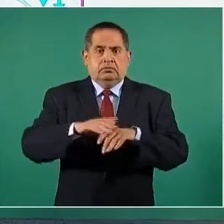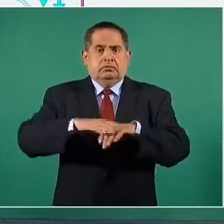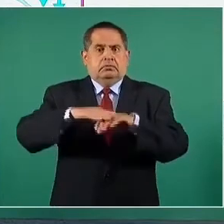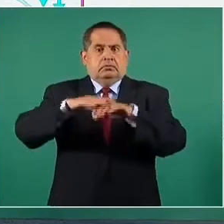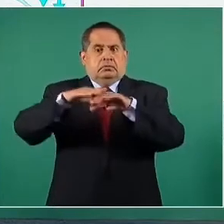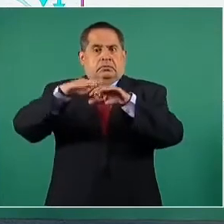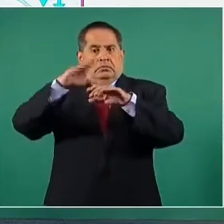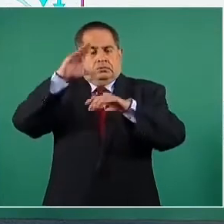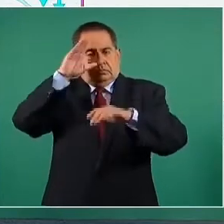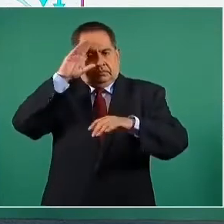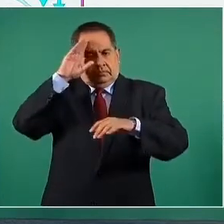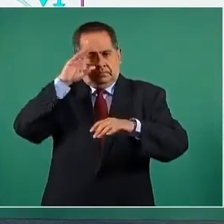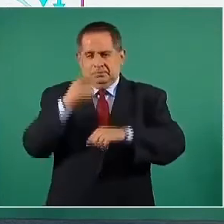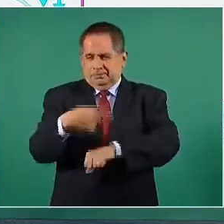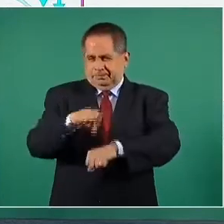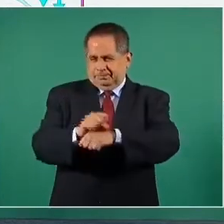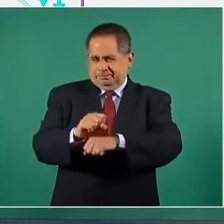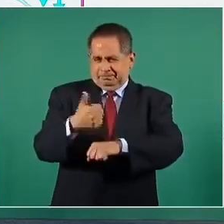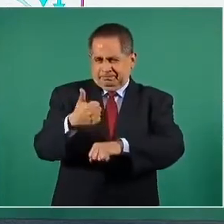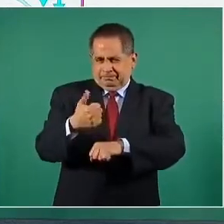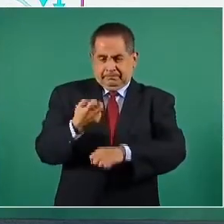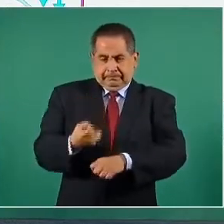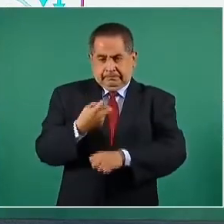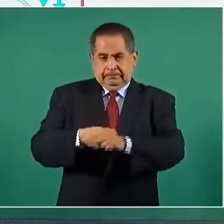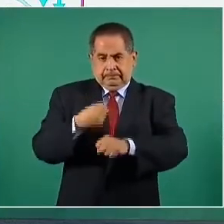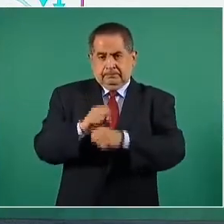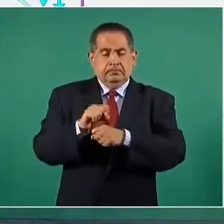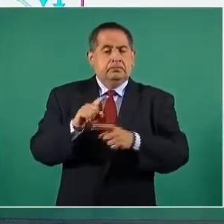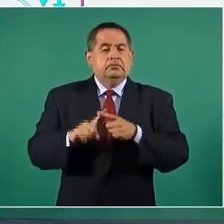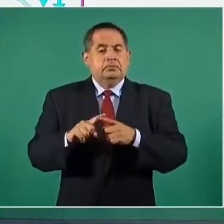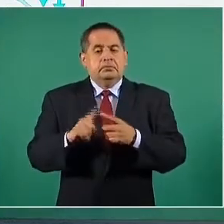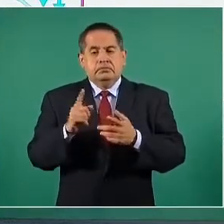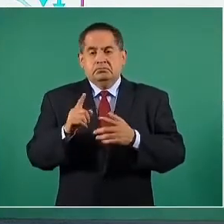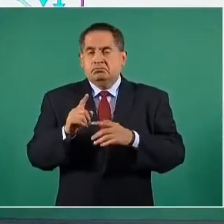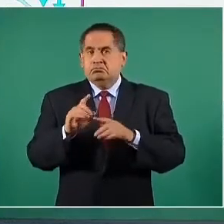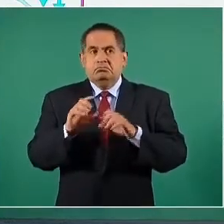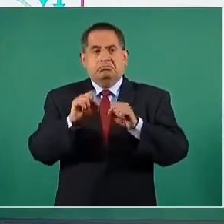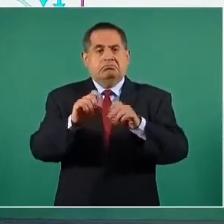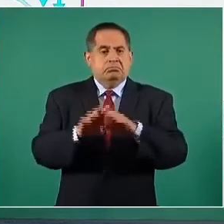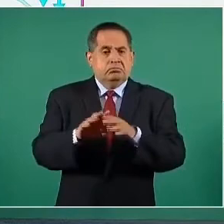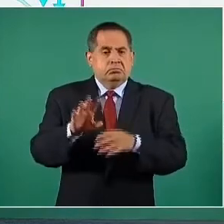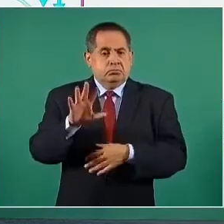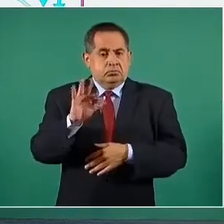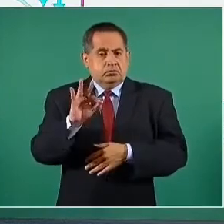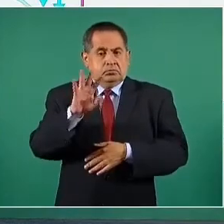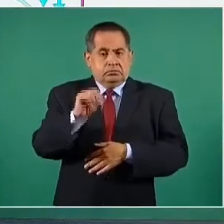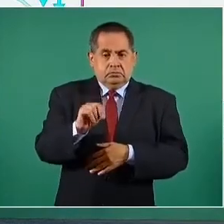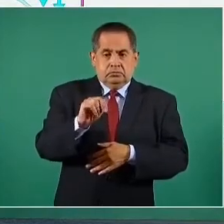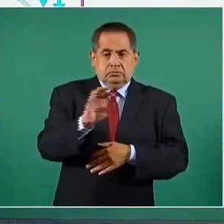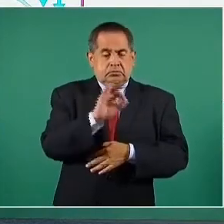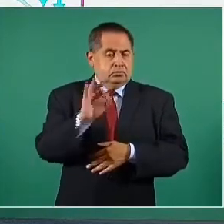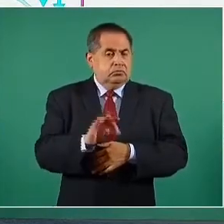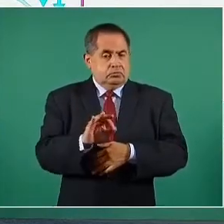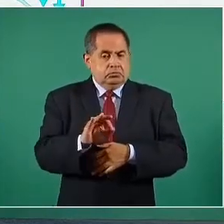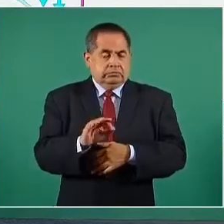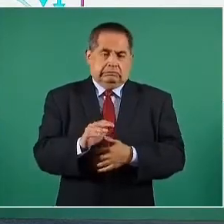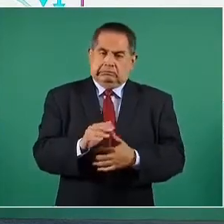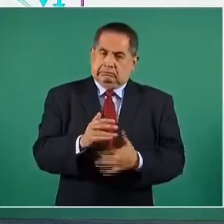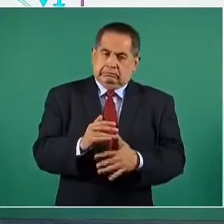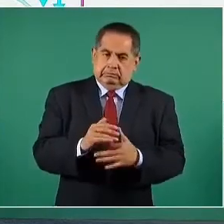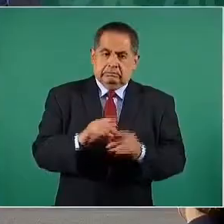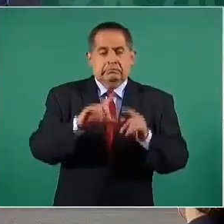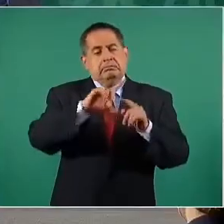en la semana seis de este año y casi alcanzamos el 49 por ciento y después